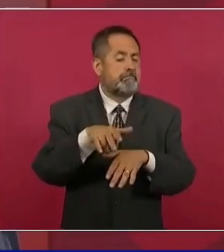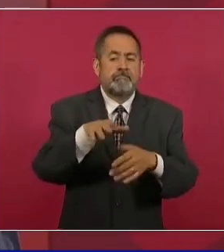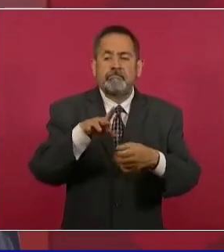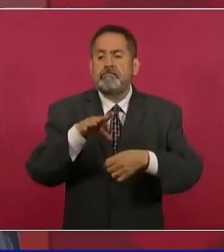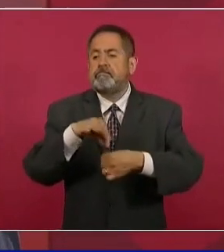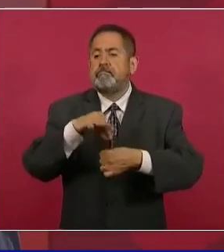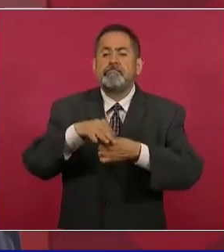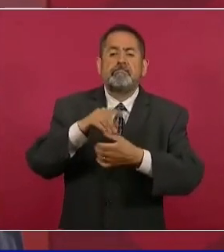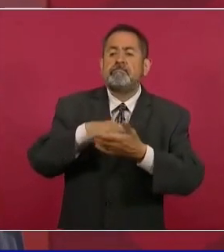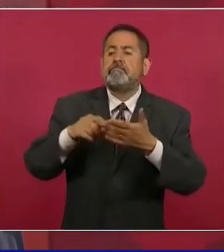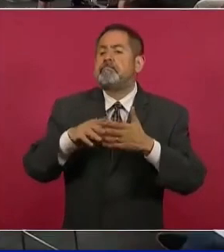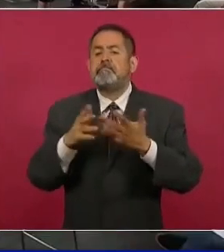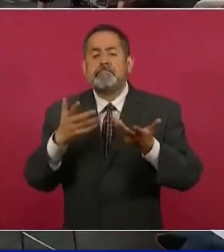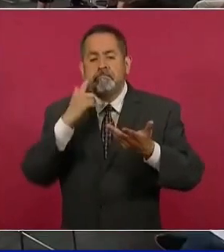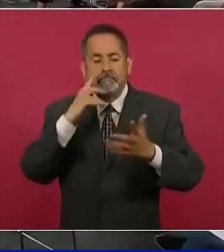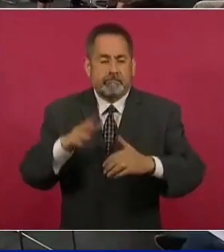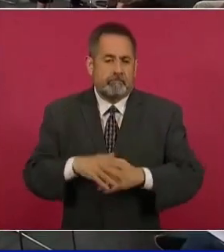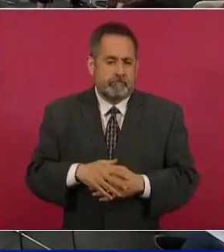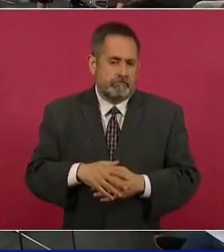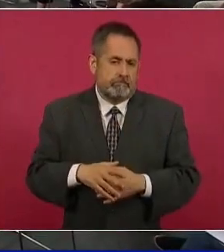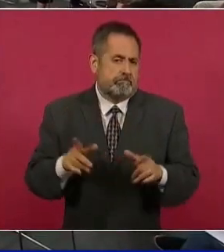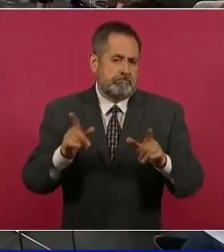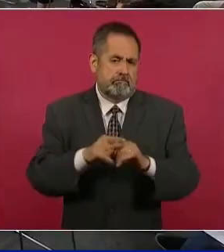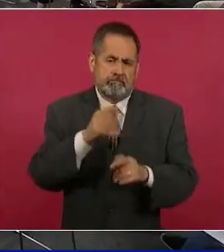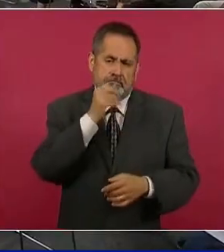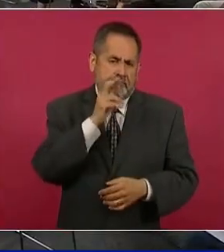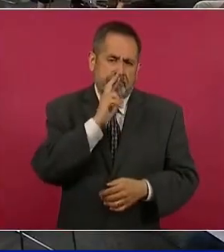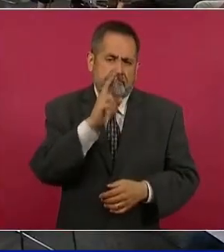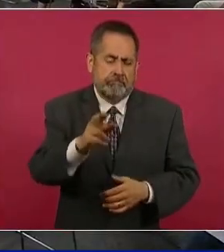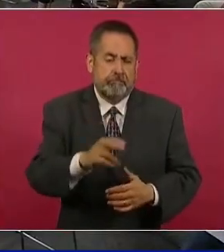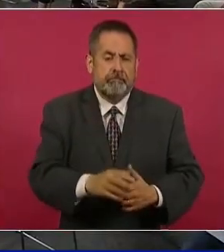democracia. Eso es lo que puedo responder. Gracias, presidente.